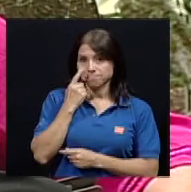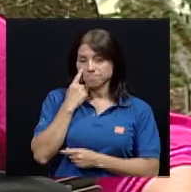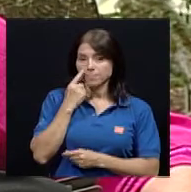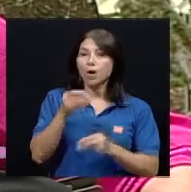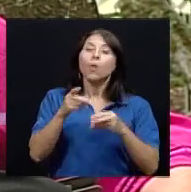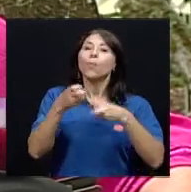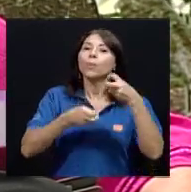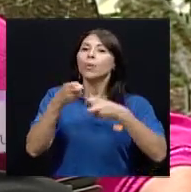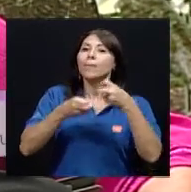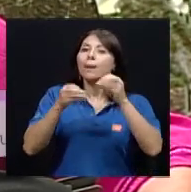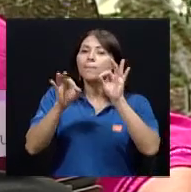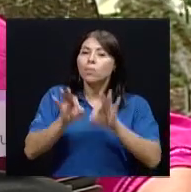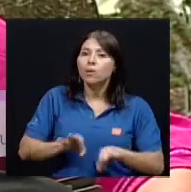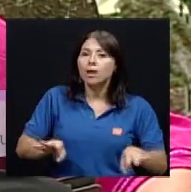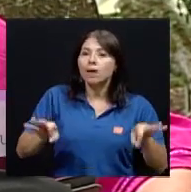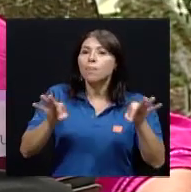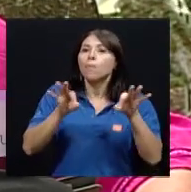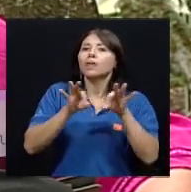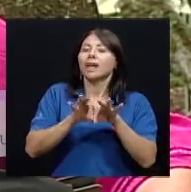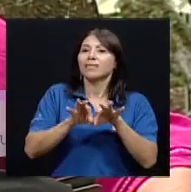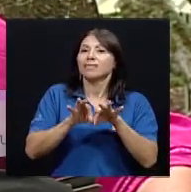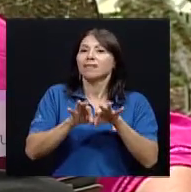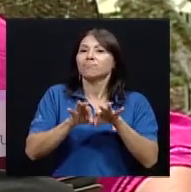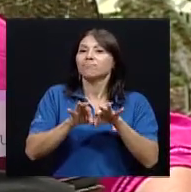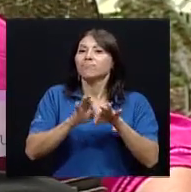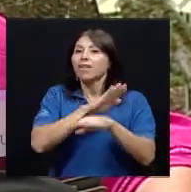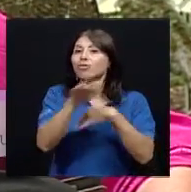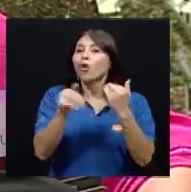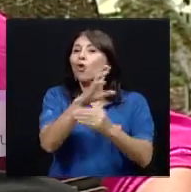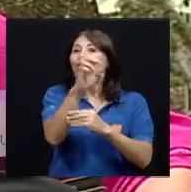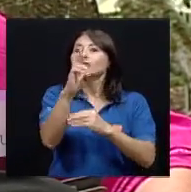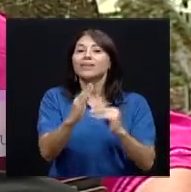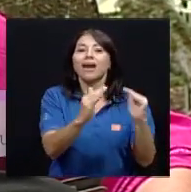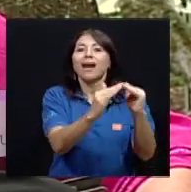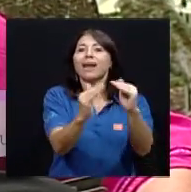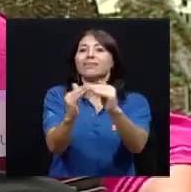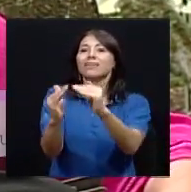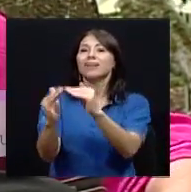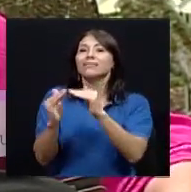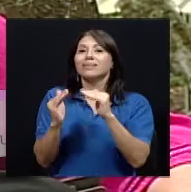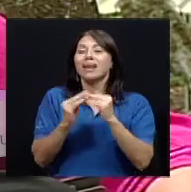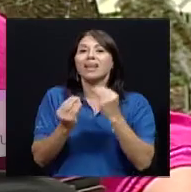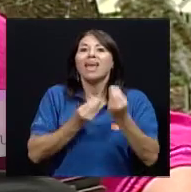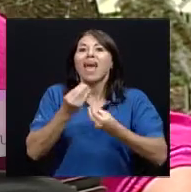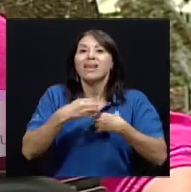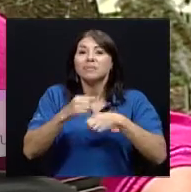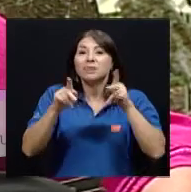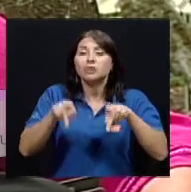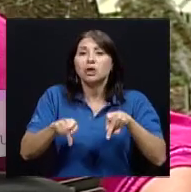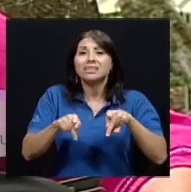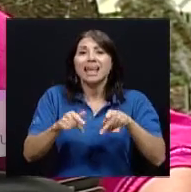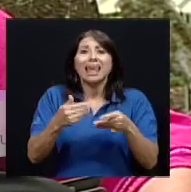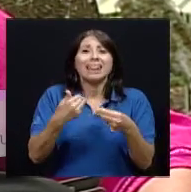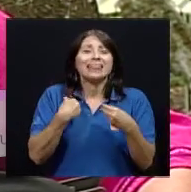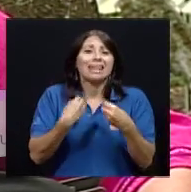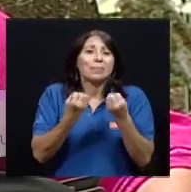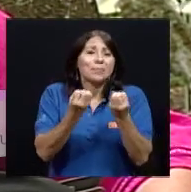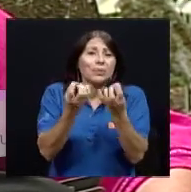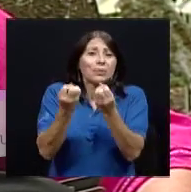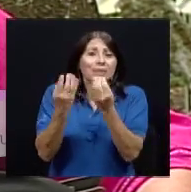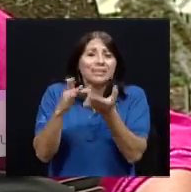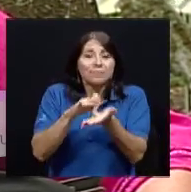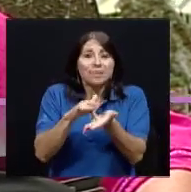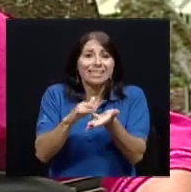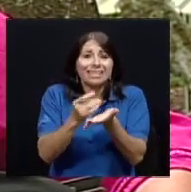un problema muy importante que se está presentando en todas las casas costarricenses que es el acúmulo masivo de medicamentos y